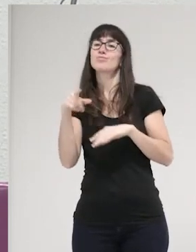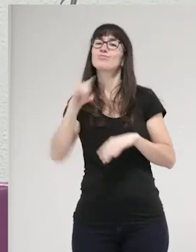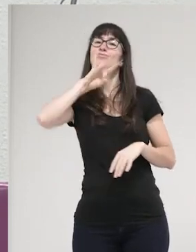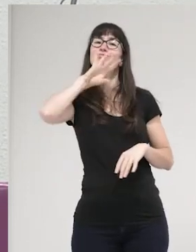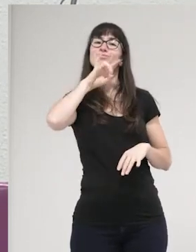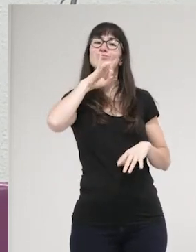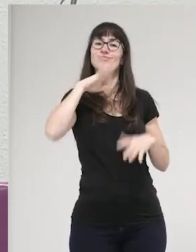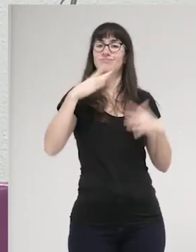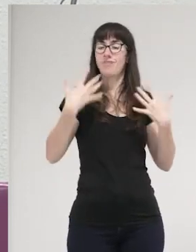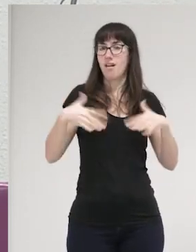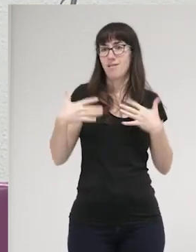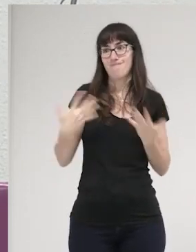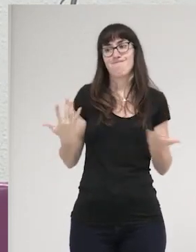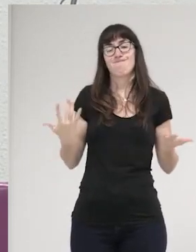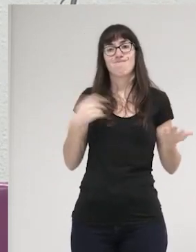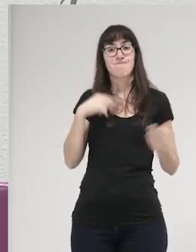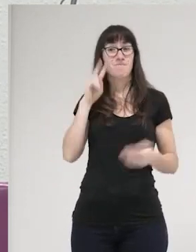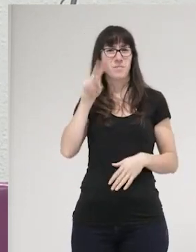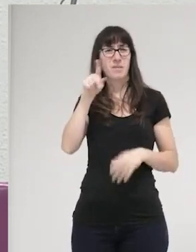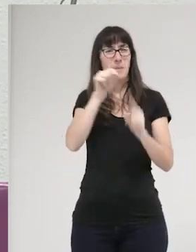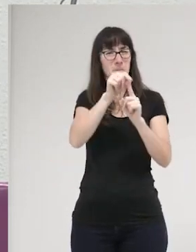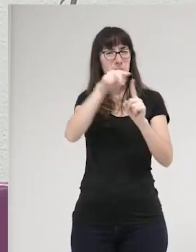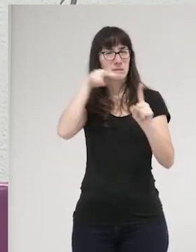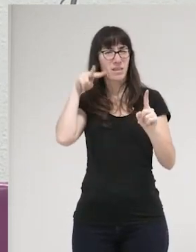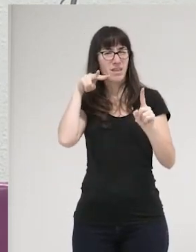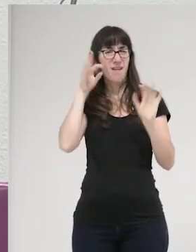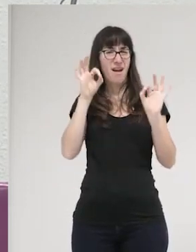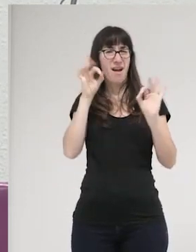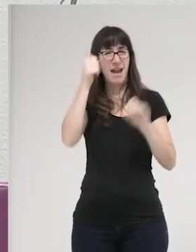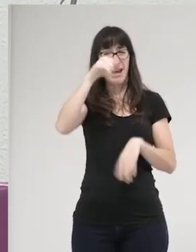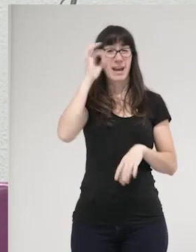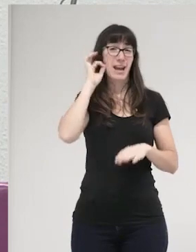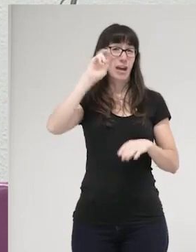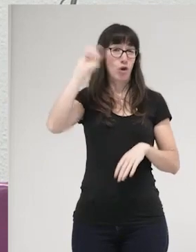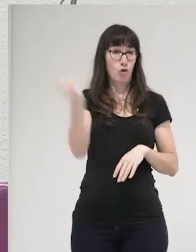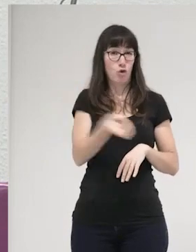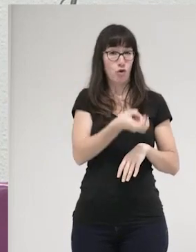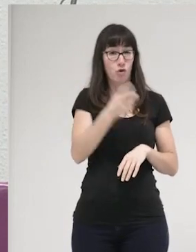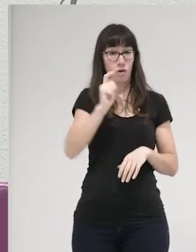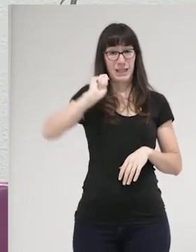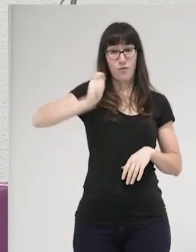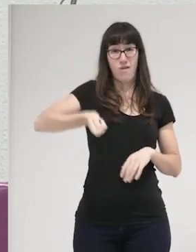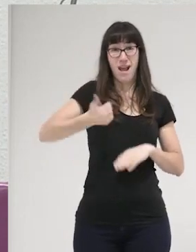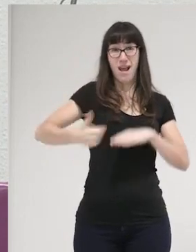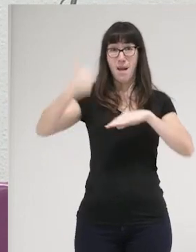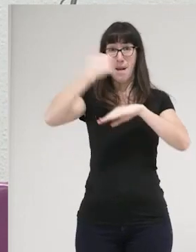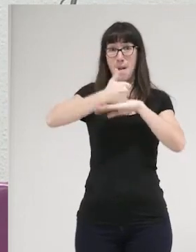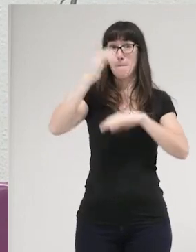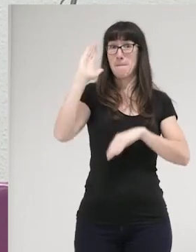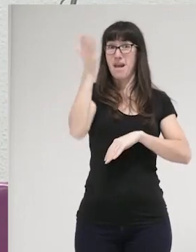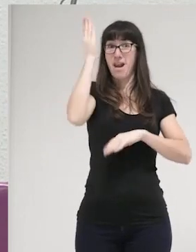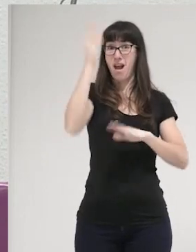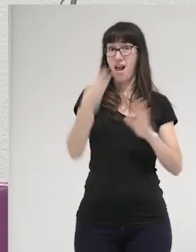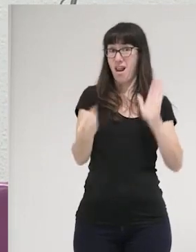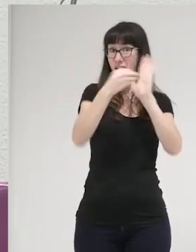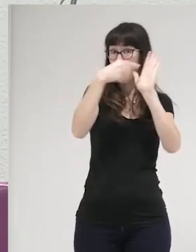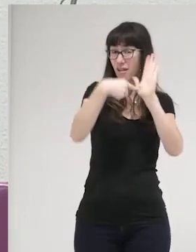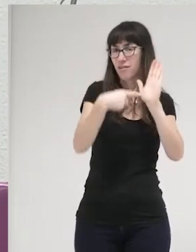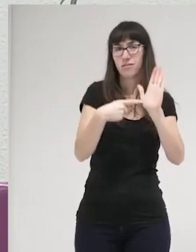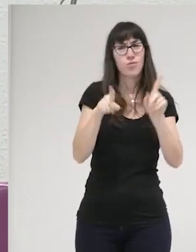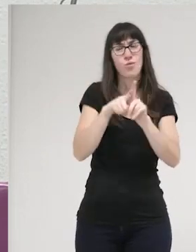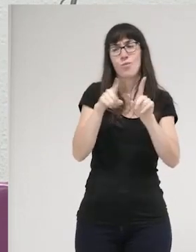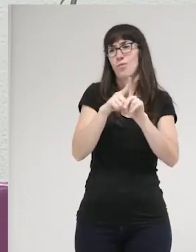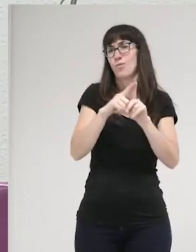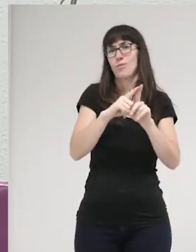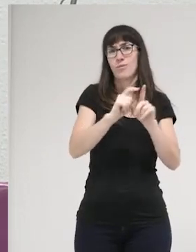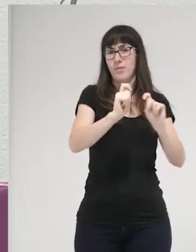yo creo que esa supuesta perspectiva del género en los tribunales penales tergiversa absolutamente los conceptos y refuerzan los